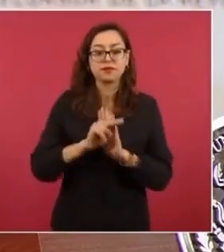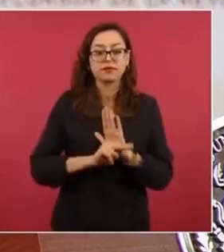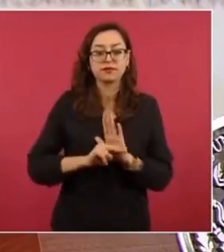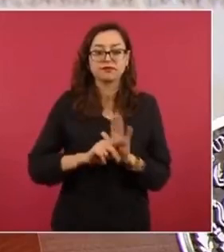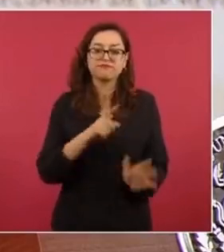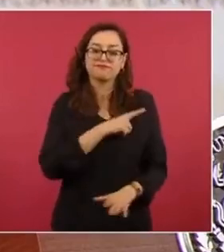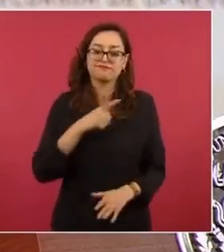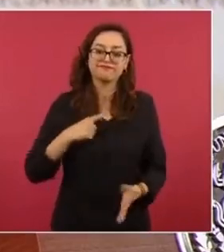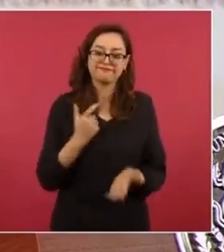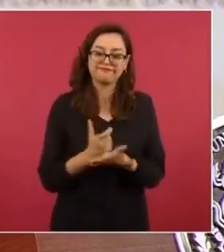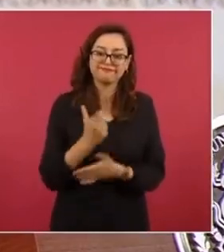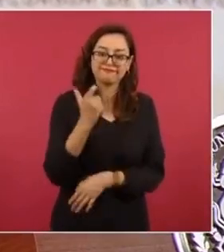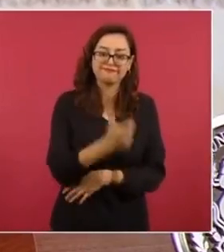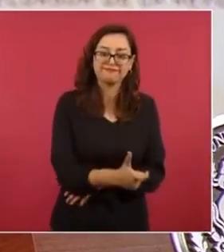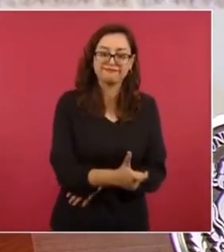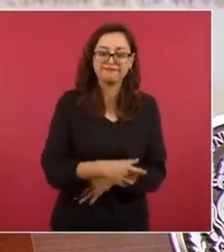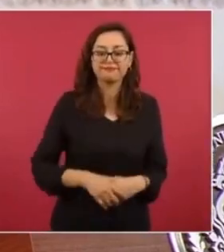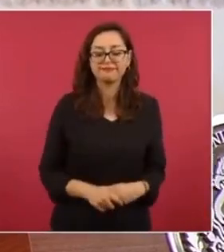pagar.